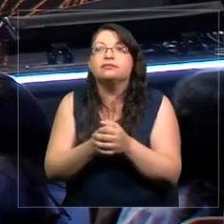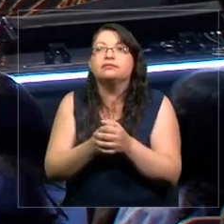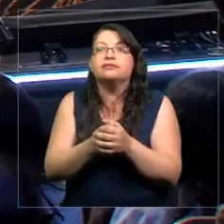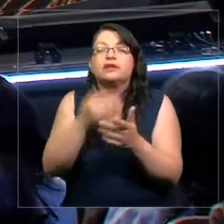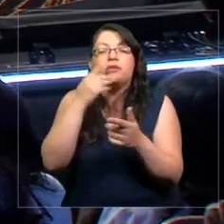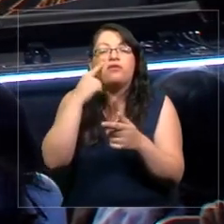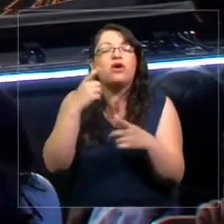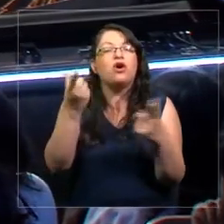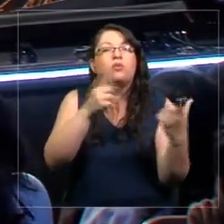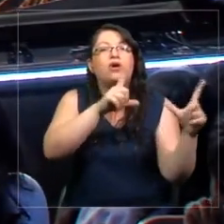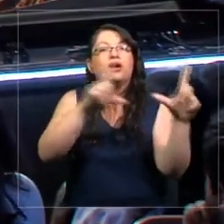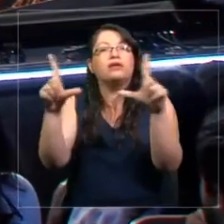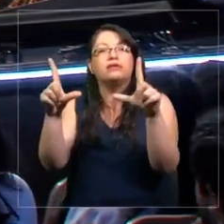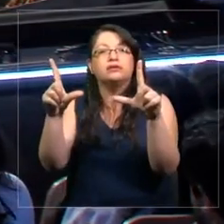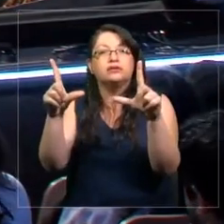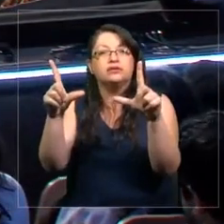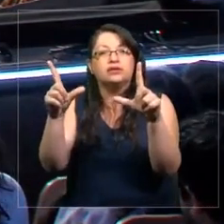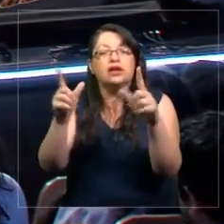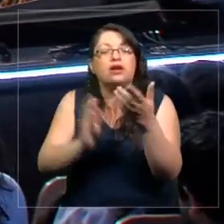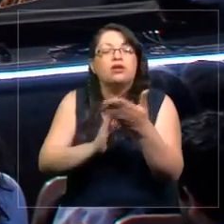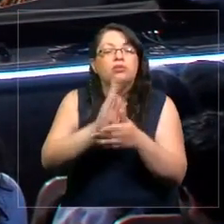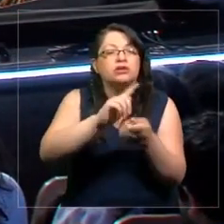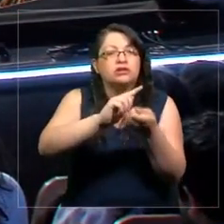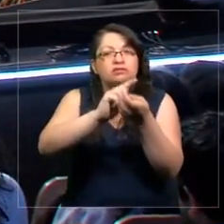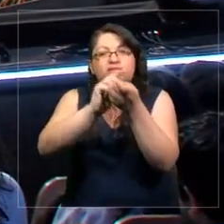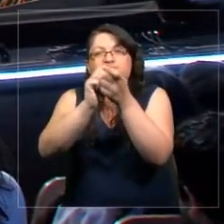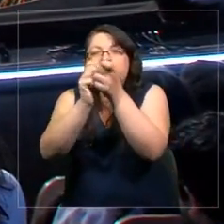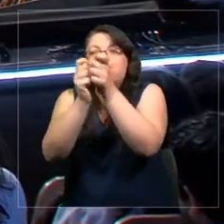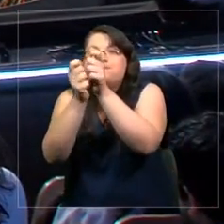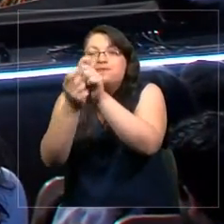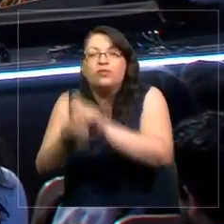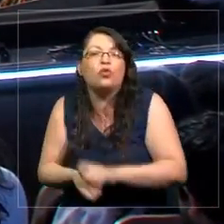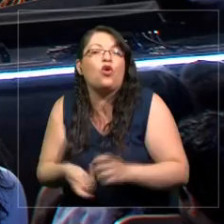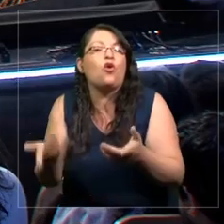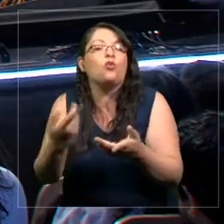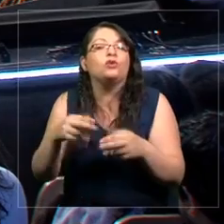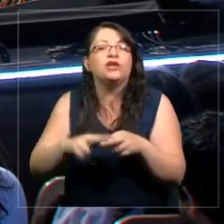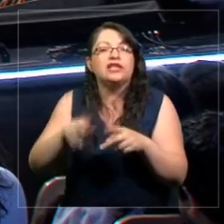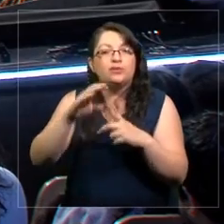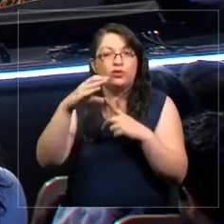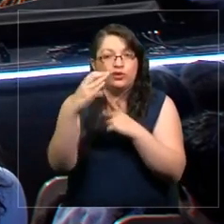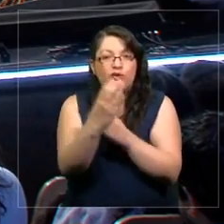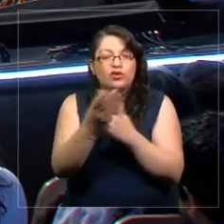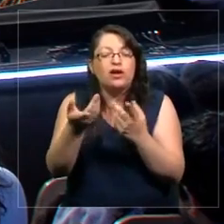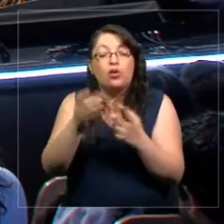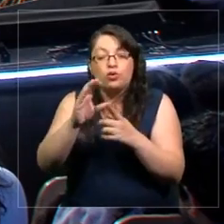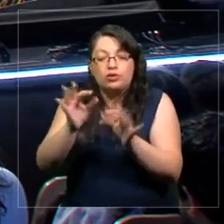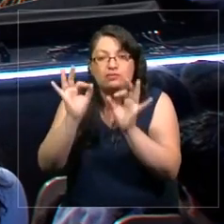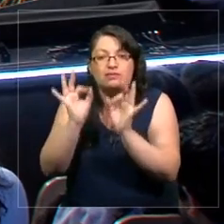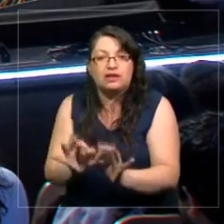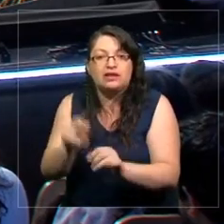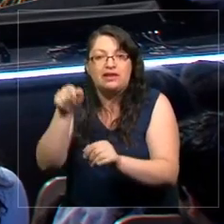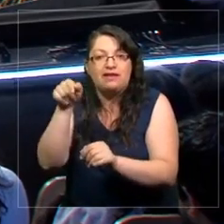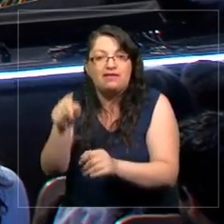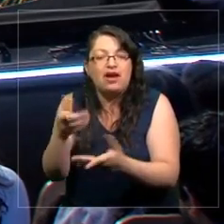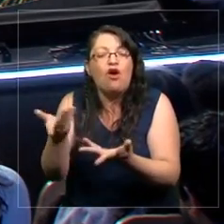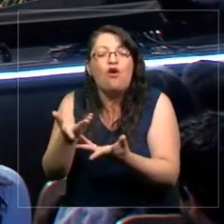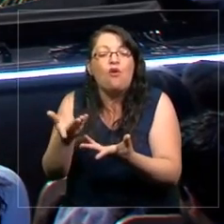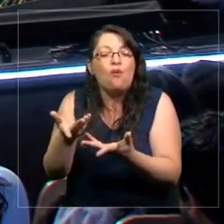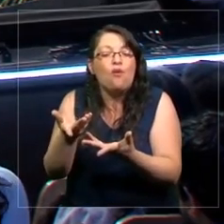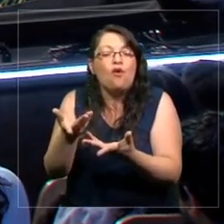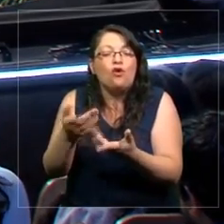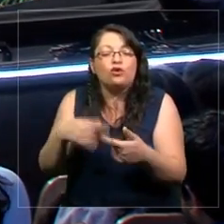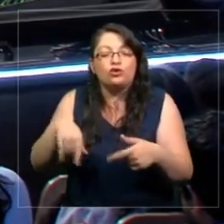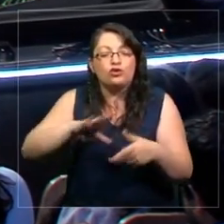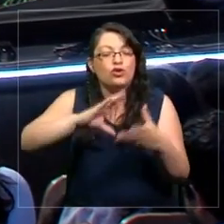se empieza a transformar en una manera de generar una cultura, una cultura determinada, una manera de configurar